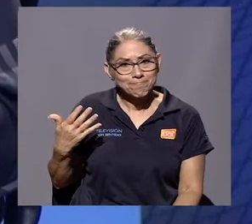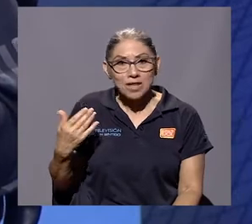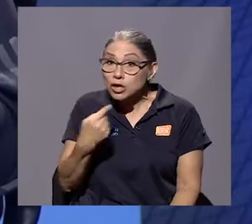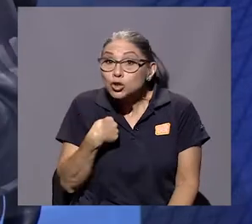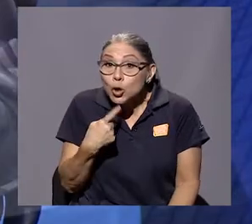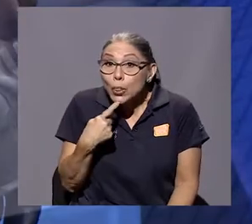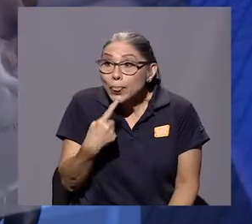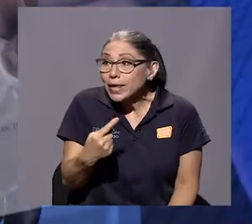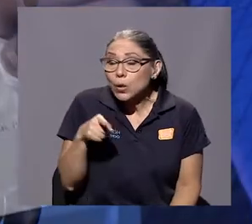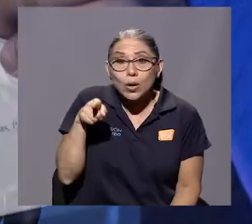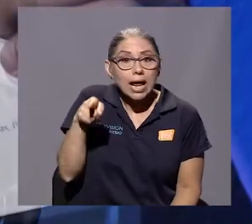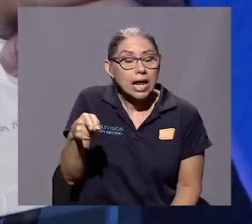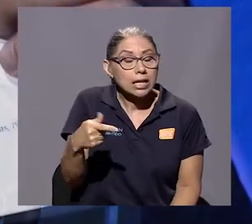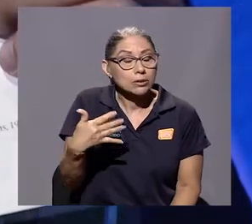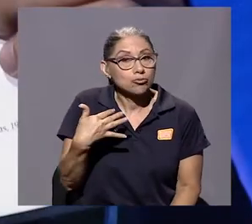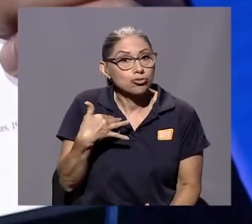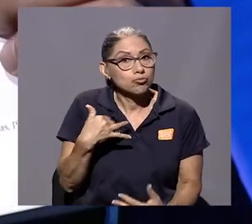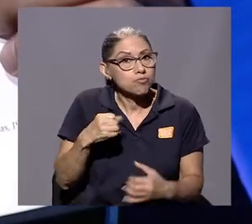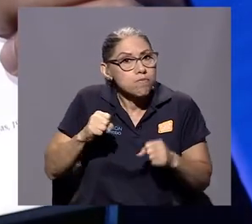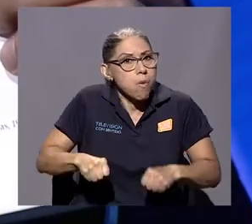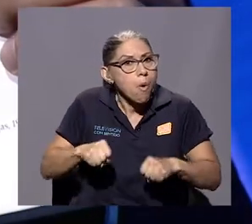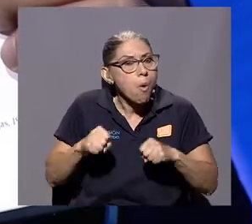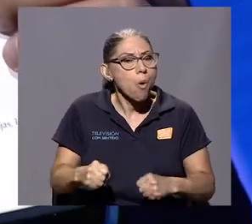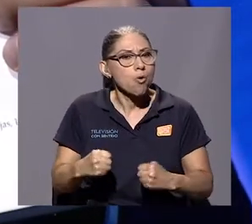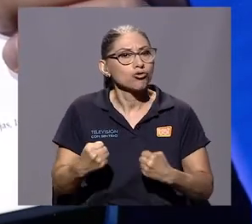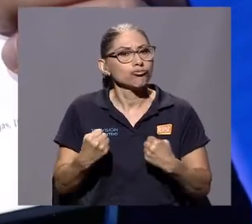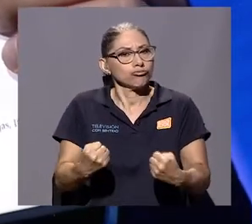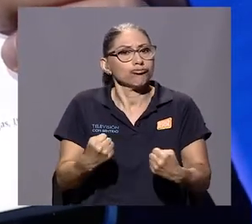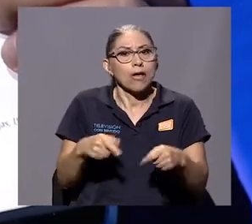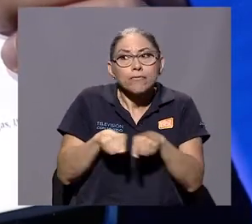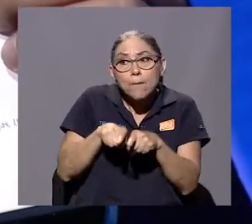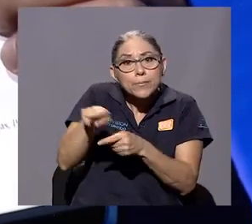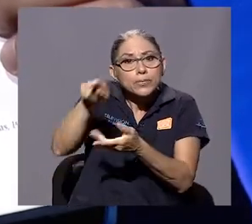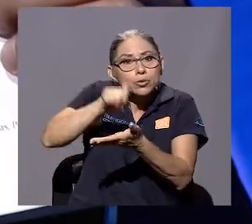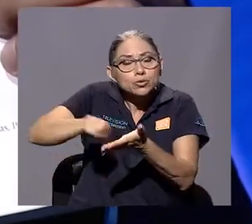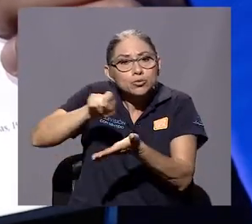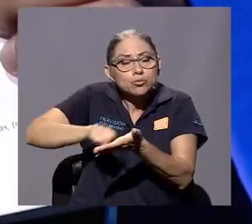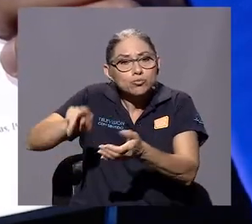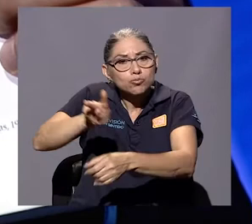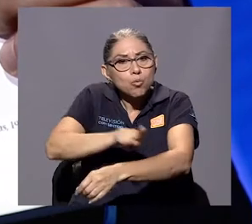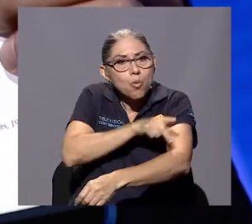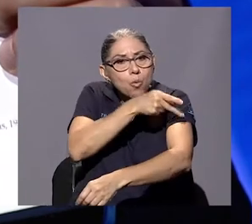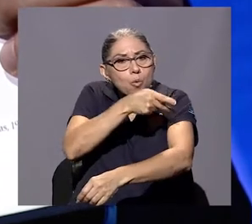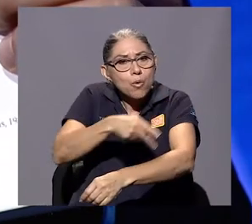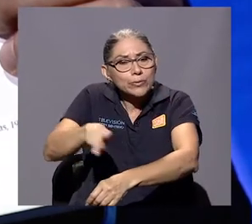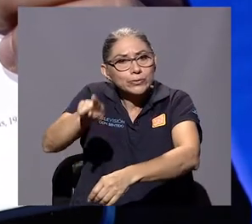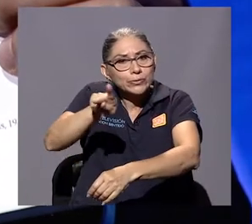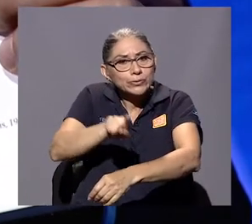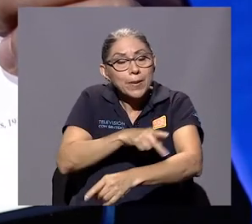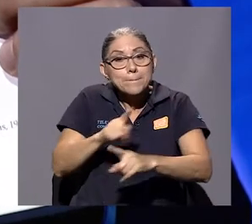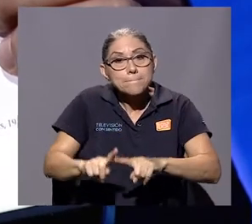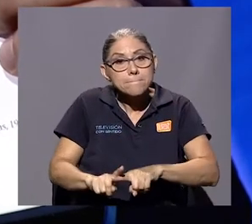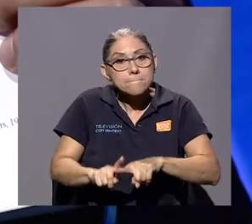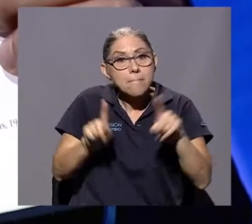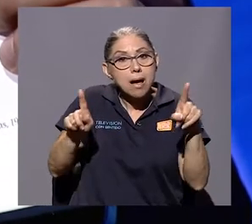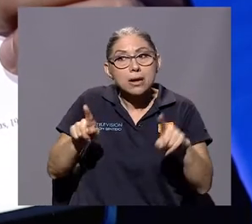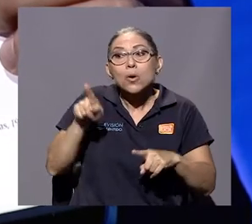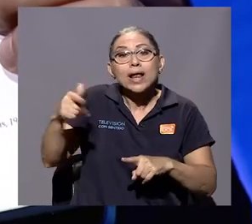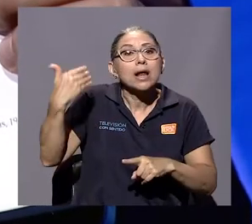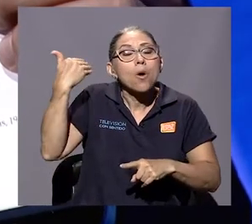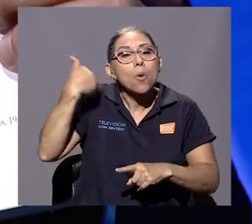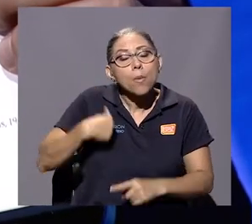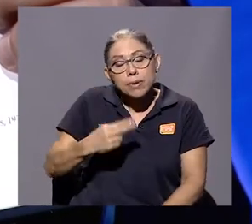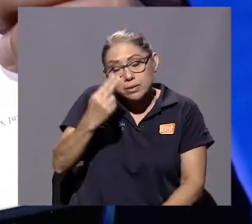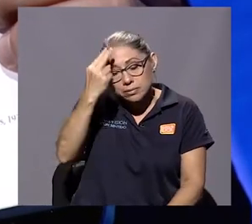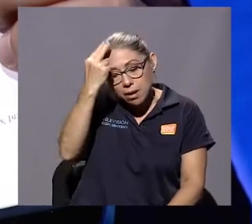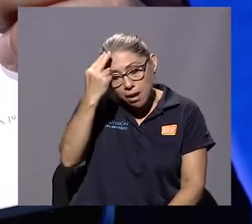que yo digo que tenía un potencial, incluso escribió poesía, pero era